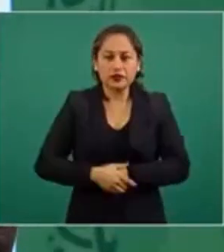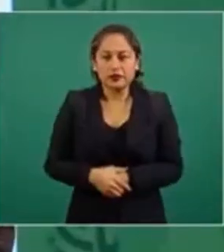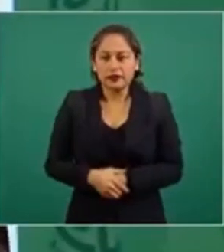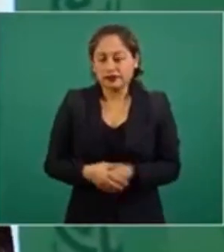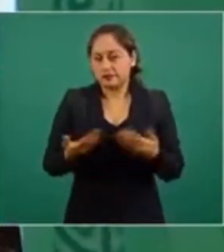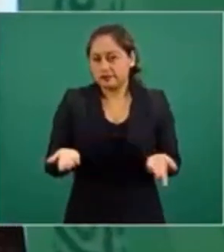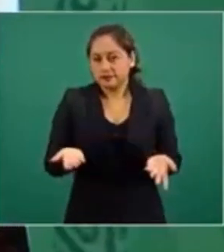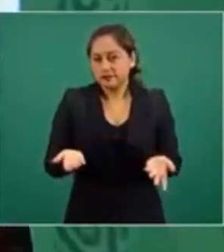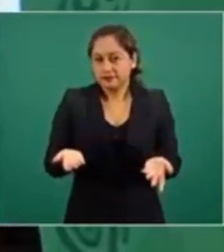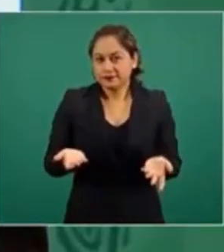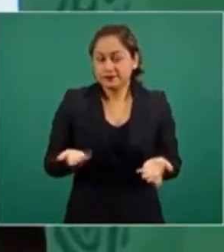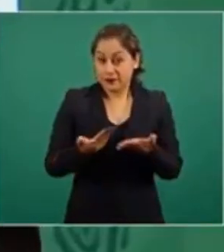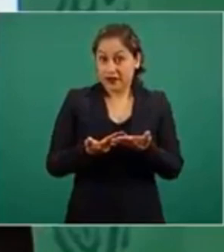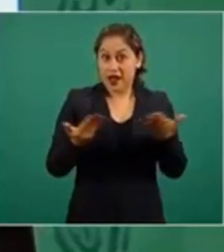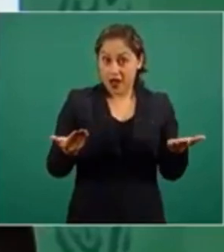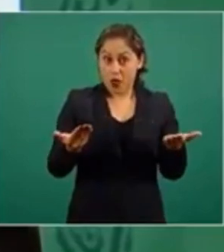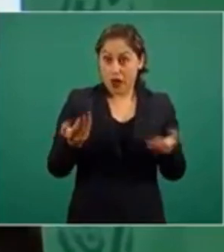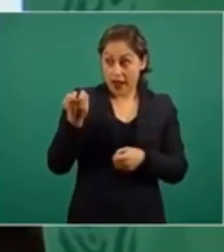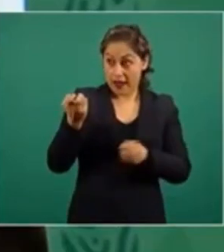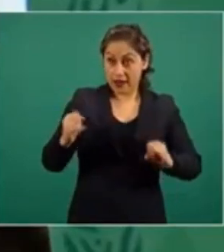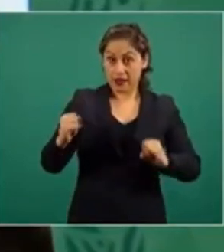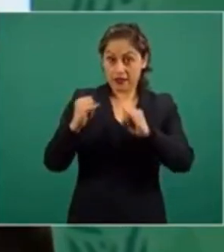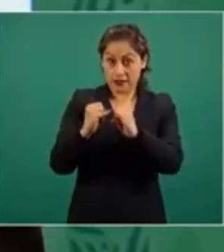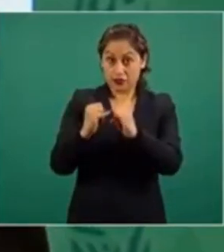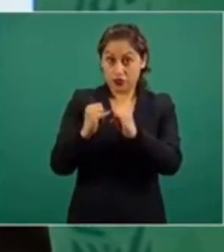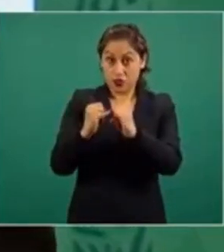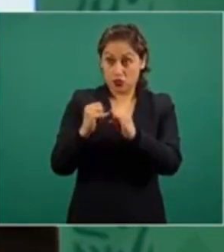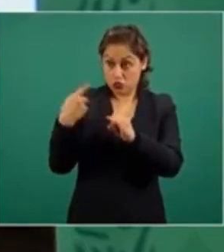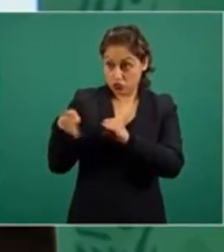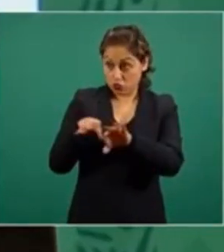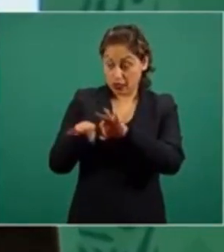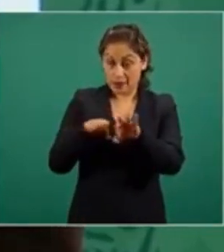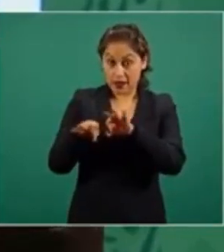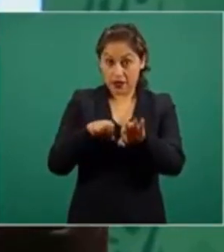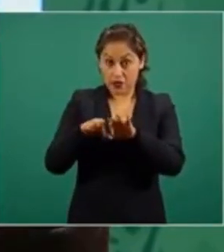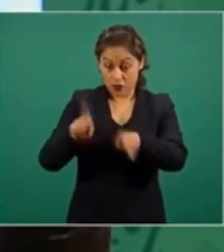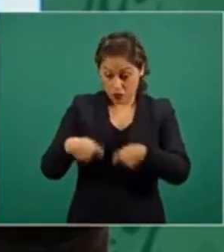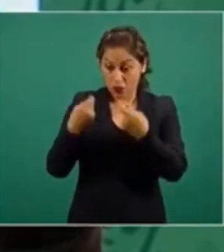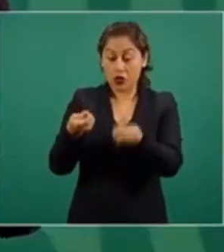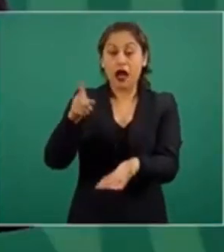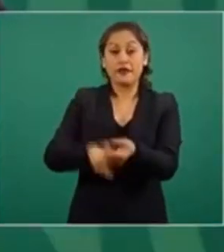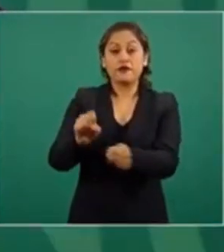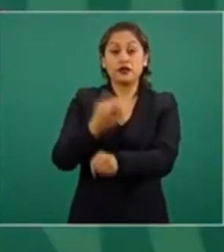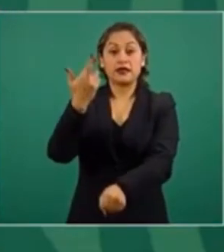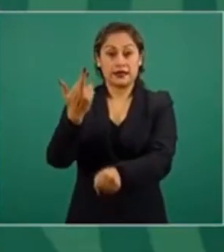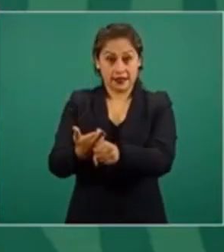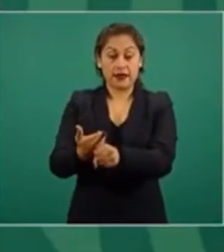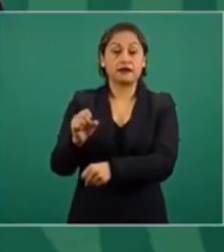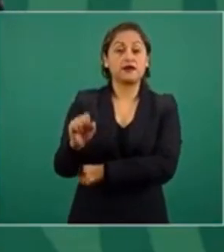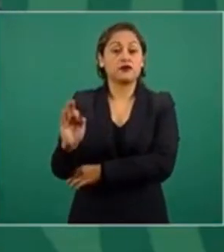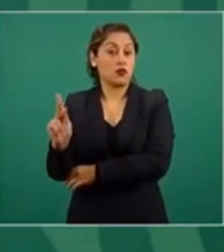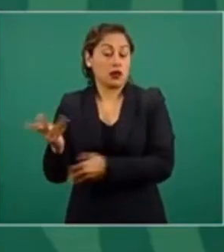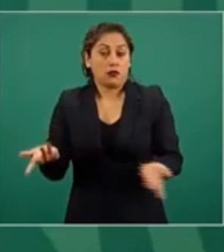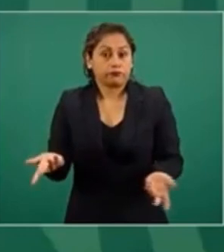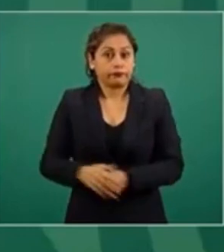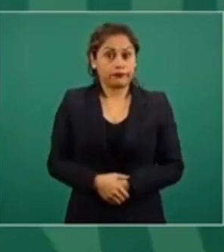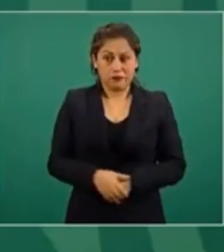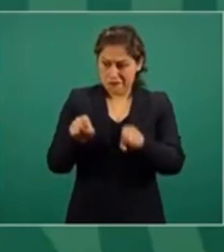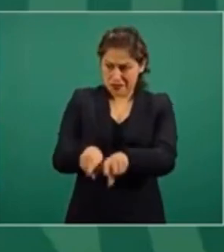¿Qué? ¿No puede pasar esa función a la Secretaría de la Función Pública o